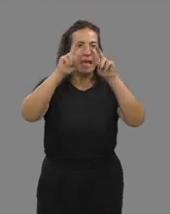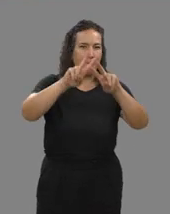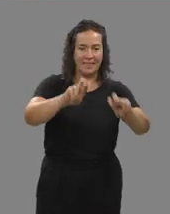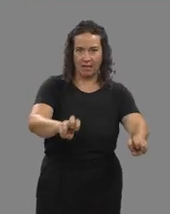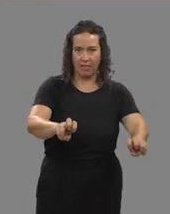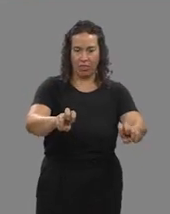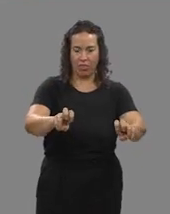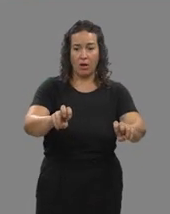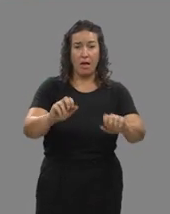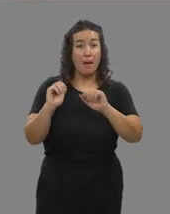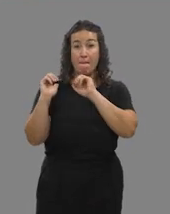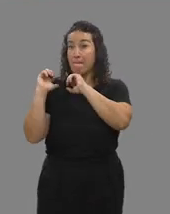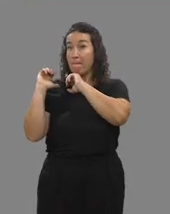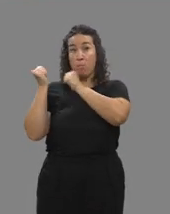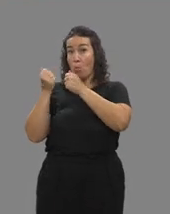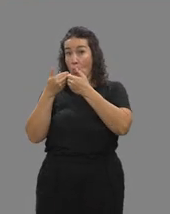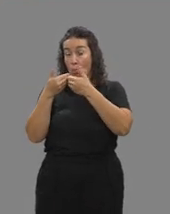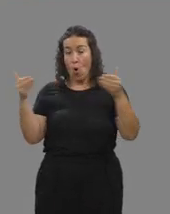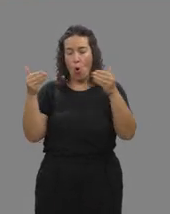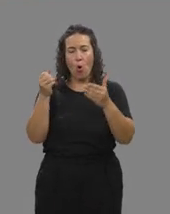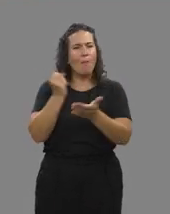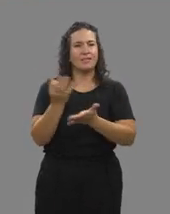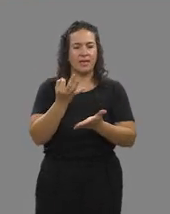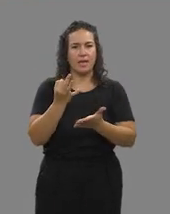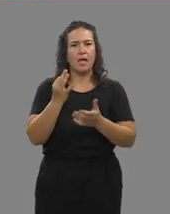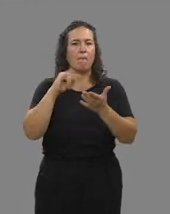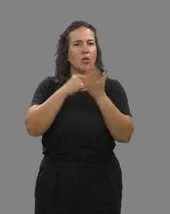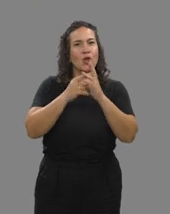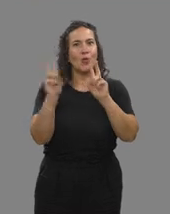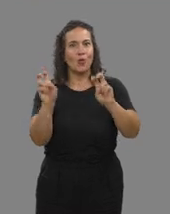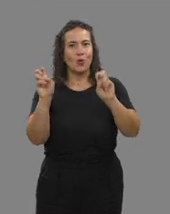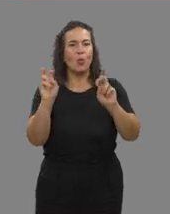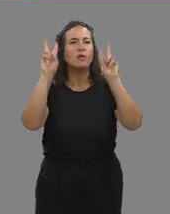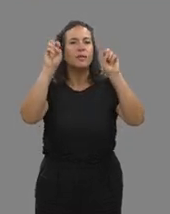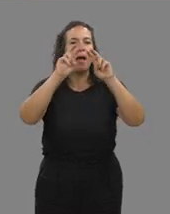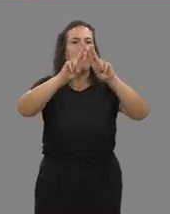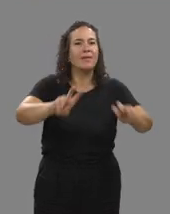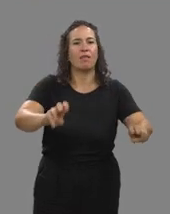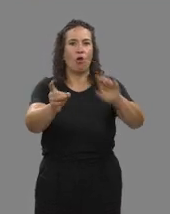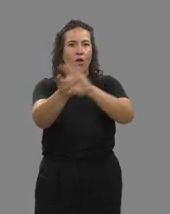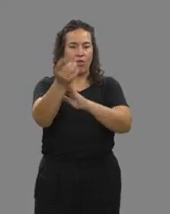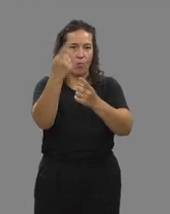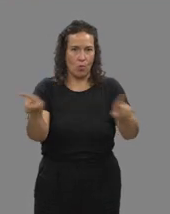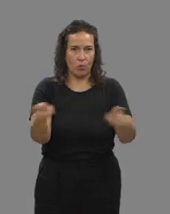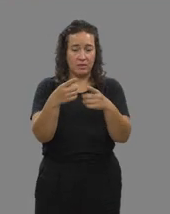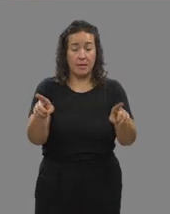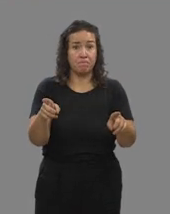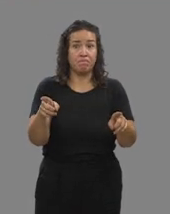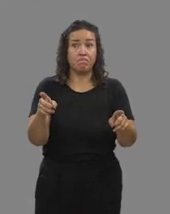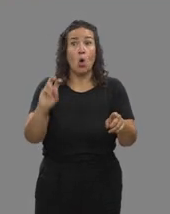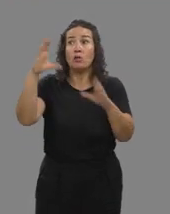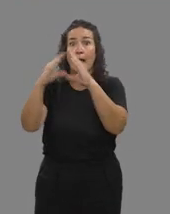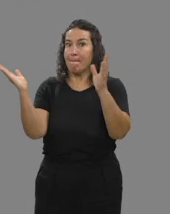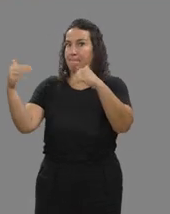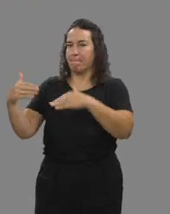la investigación que apostó desde su primera promoción por metodologías novedosas con respecto a la investigación en creación musical que no eran